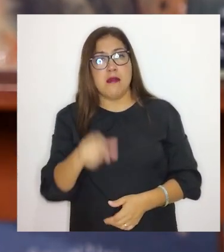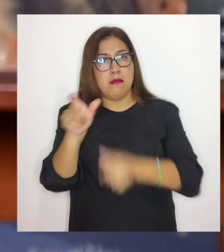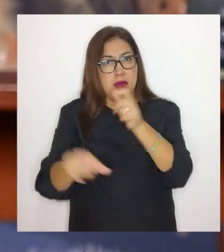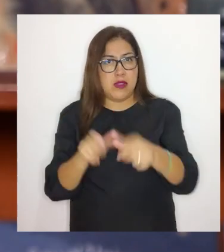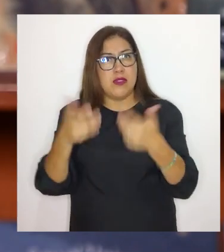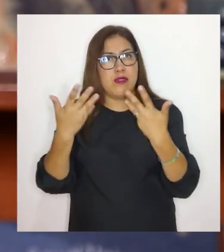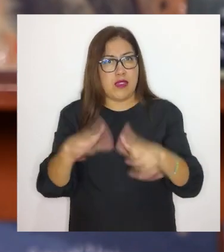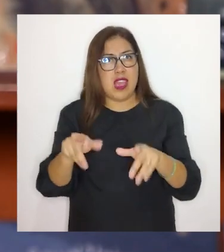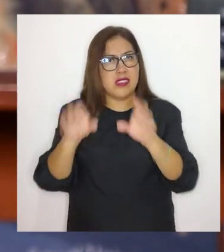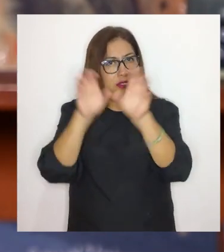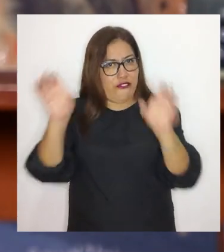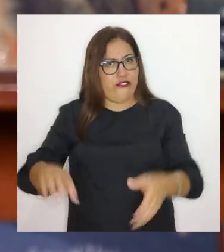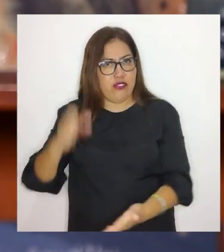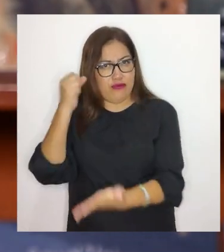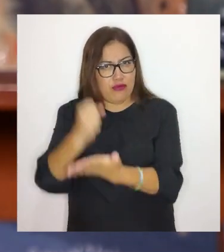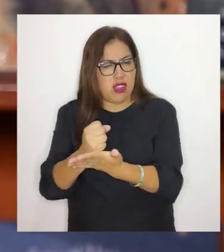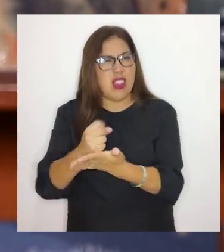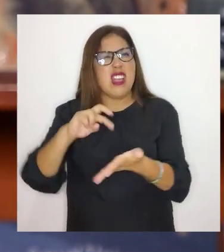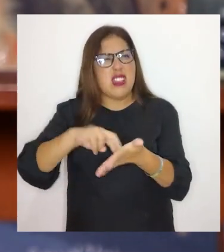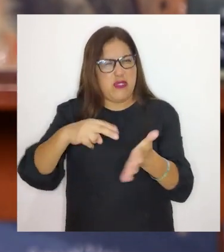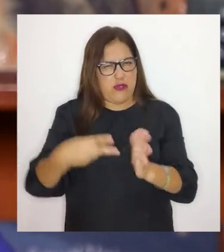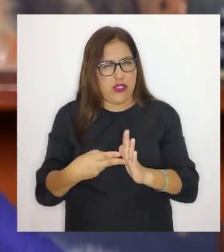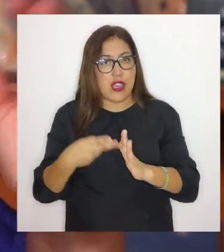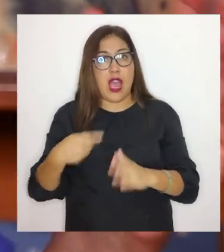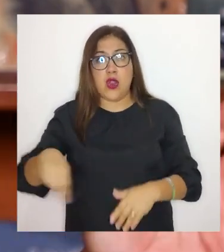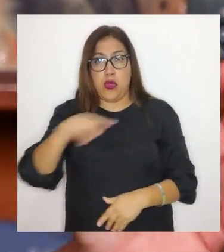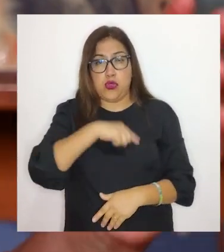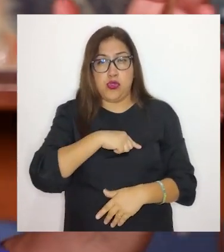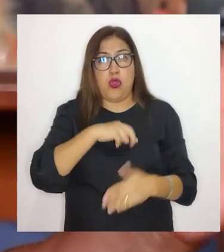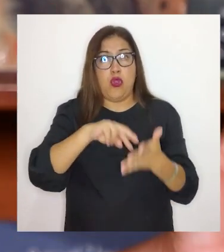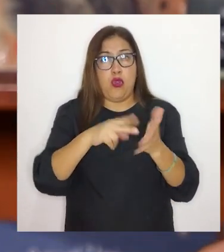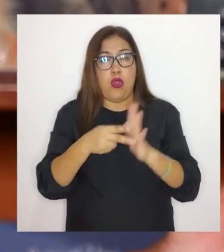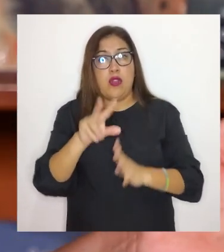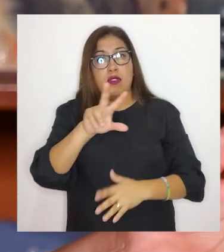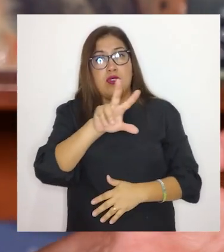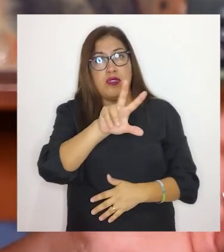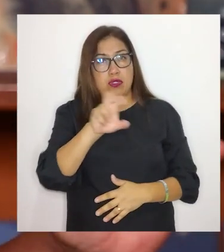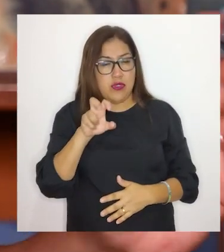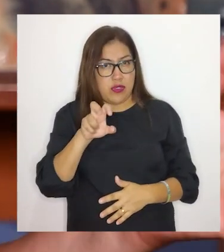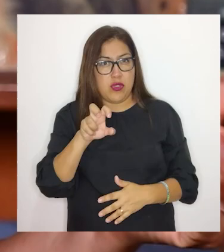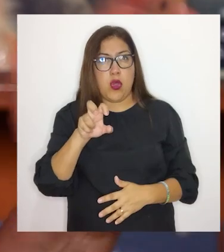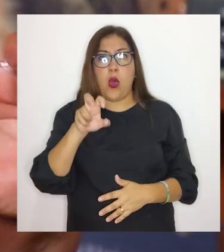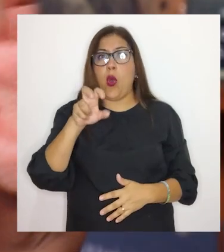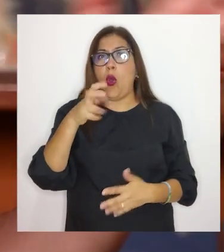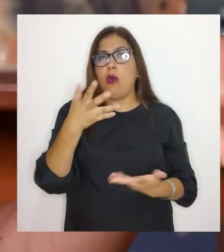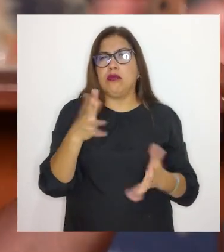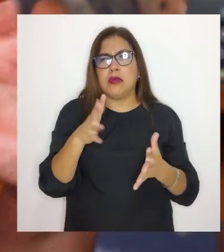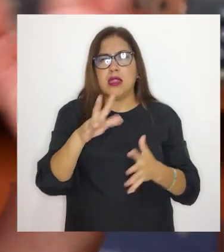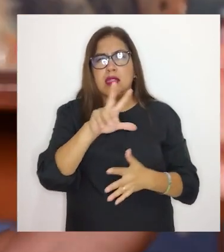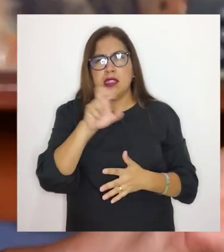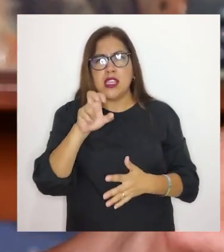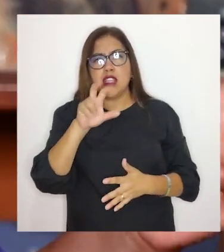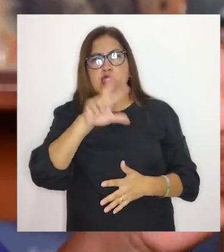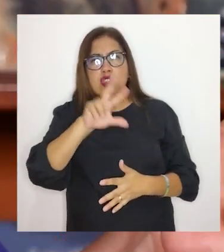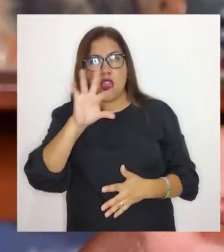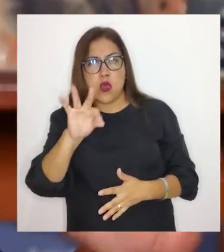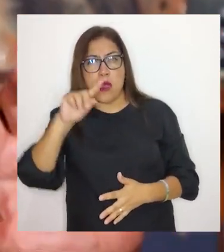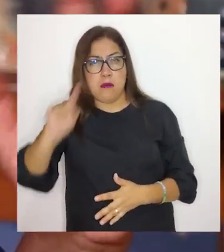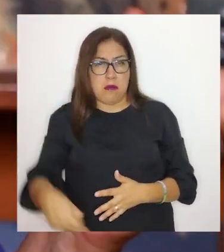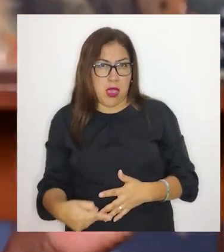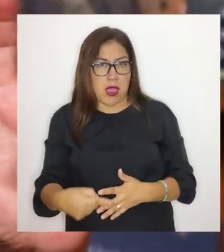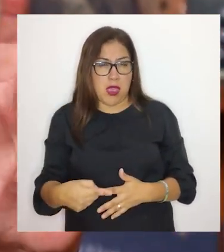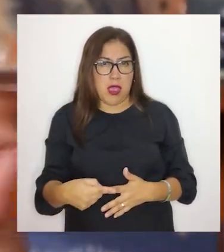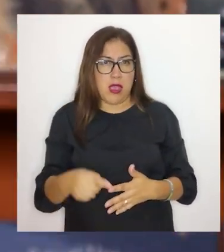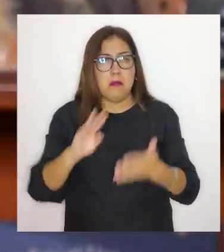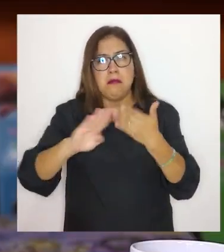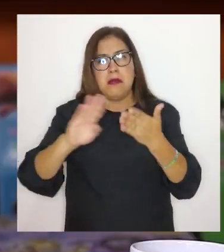mil personas ya certificadas. Quiere decir que nuestra brecha a 339 mil